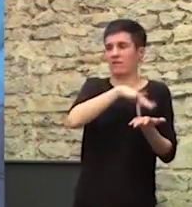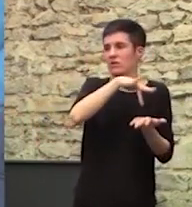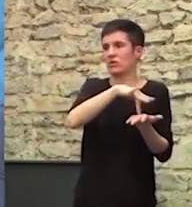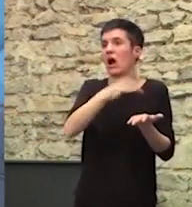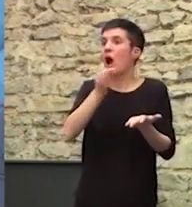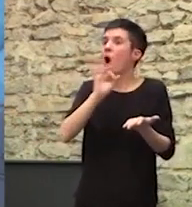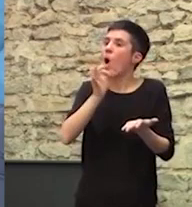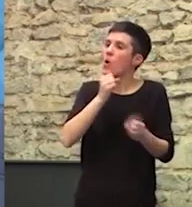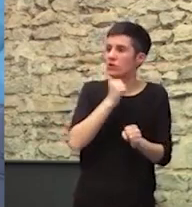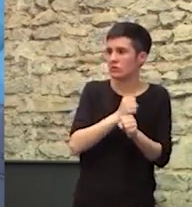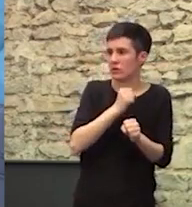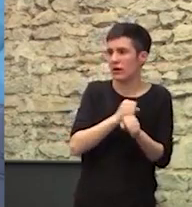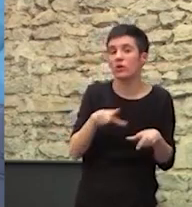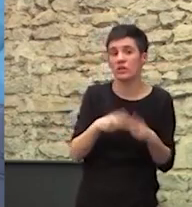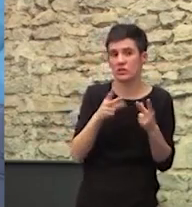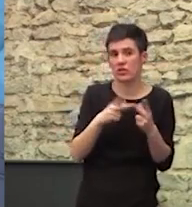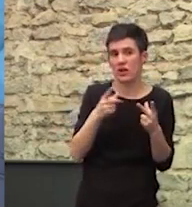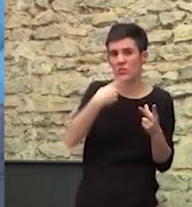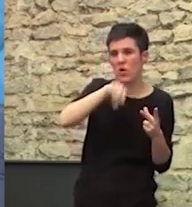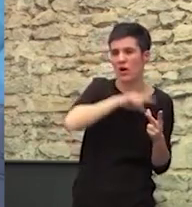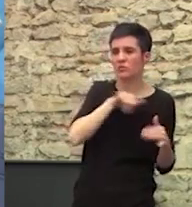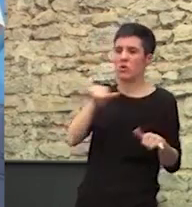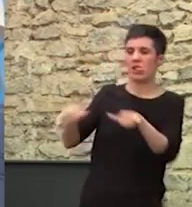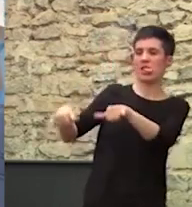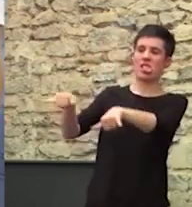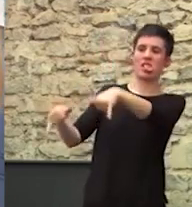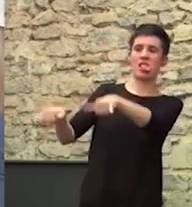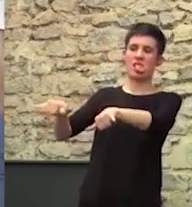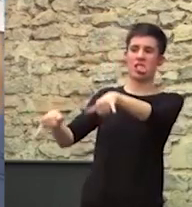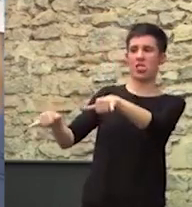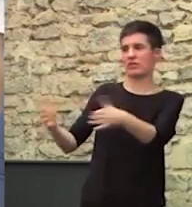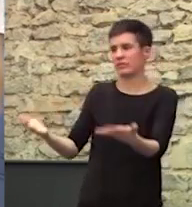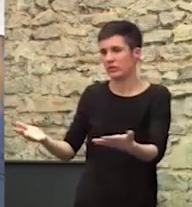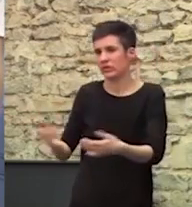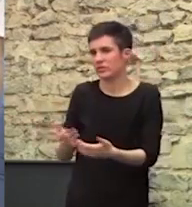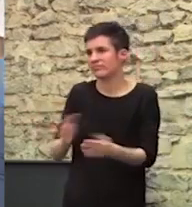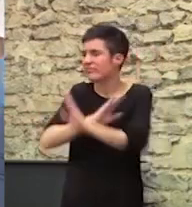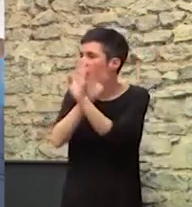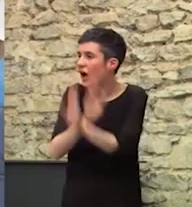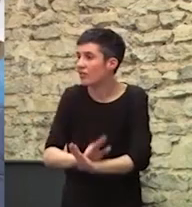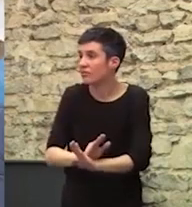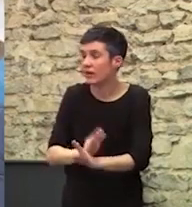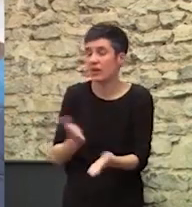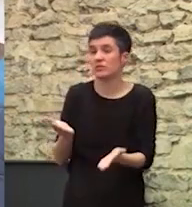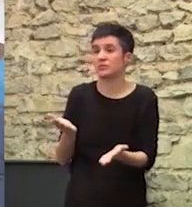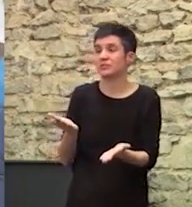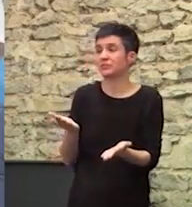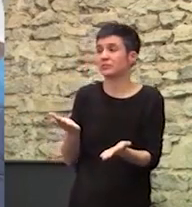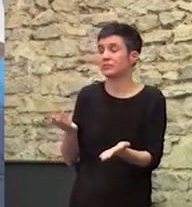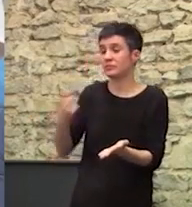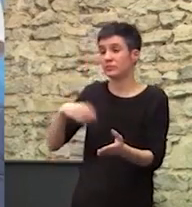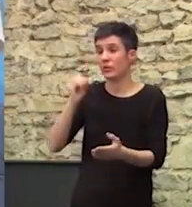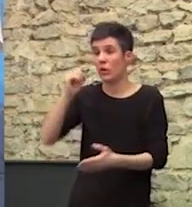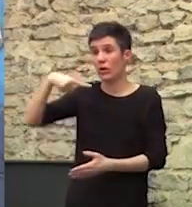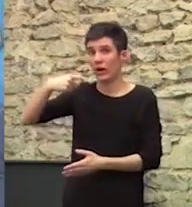la trabajadora social de turno Y están haciendo Lo que dice La señora Que está sentada En su